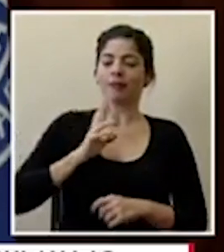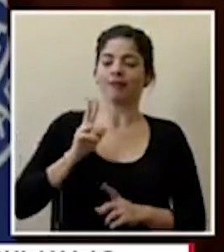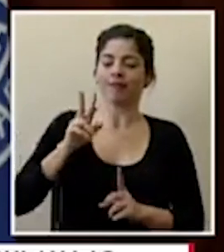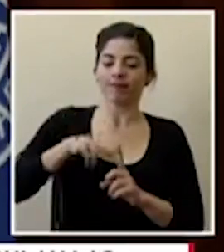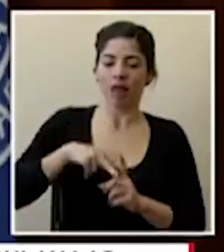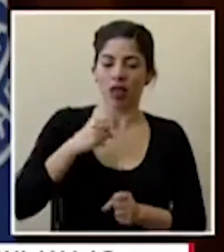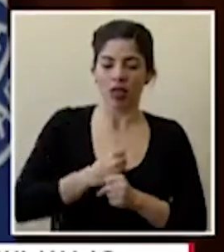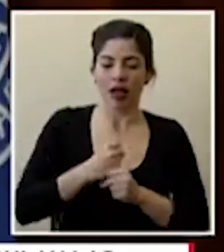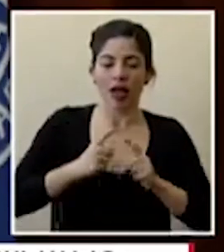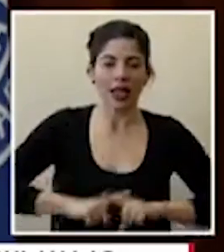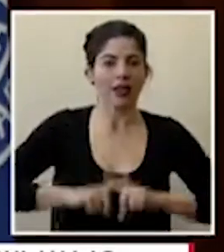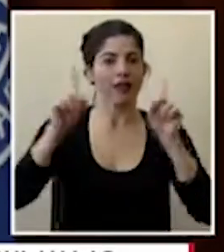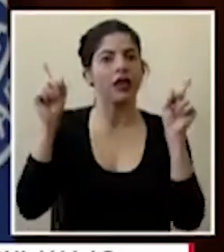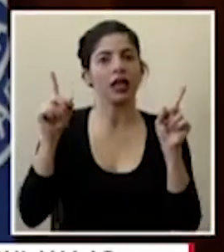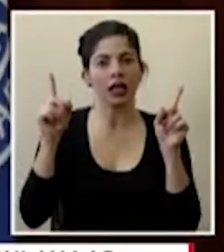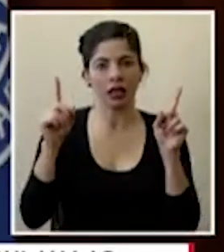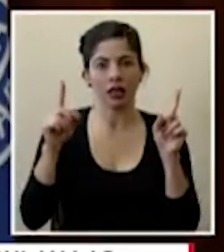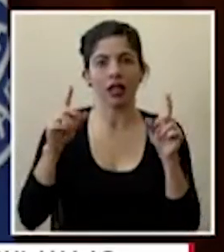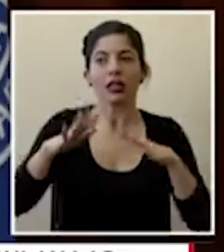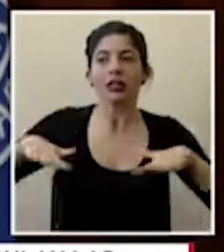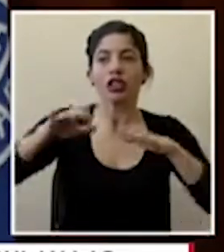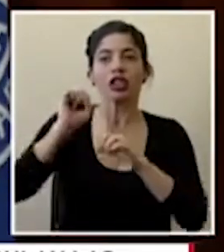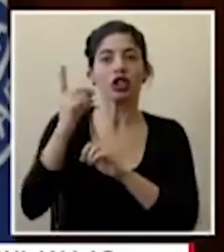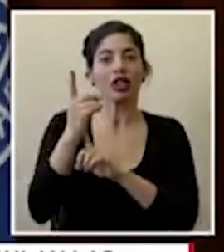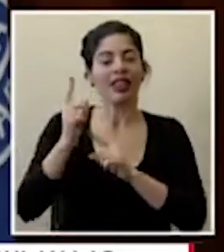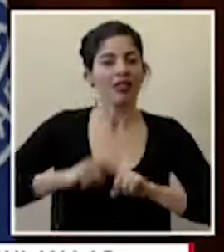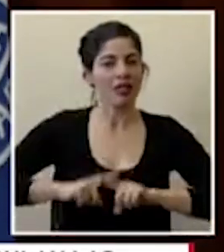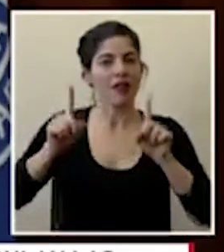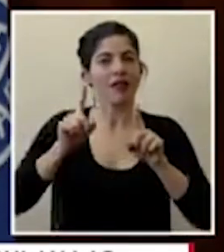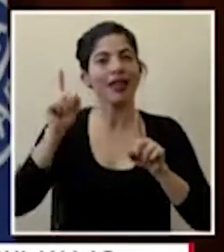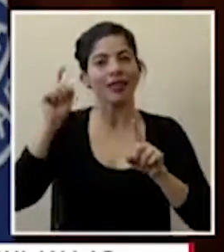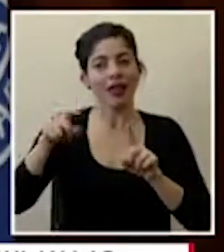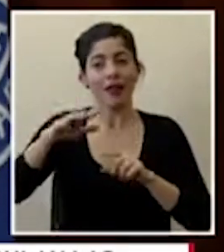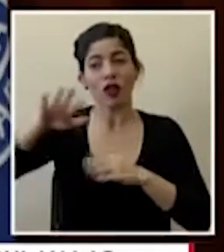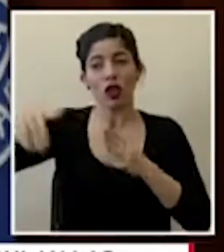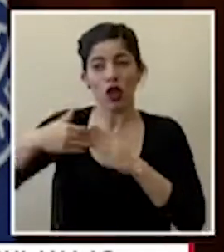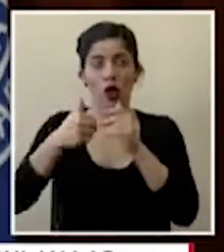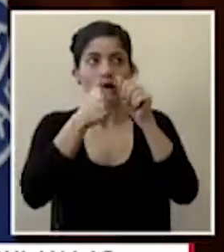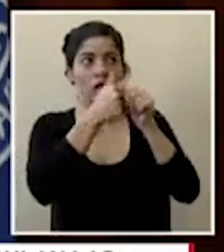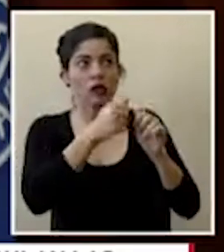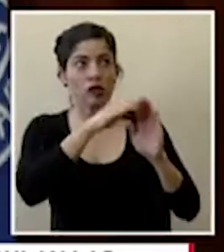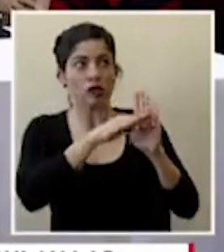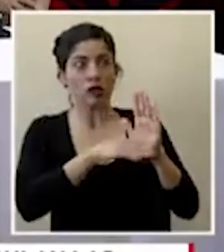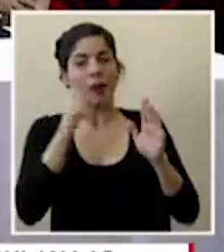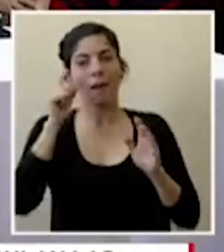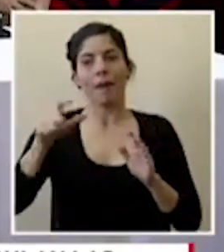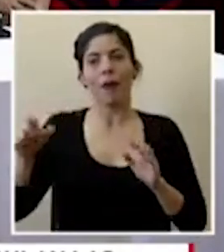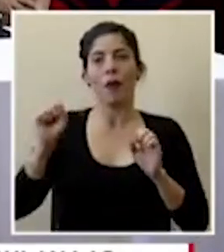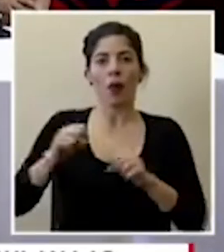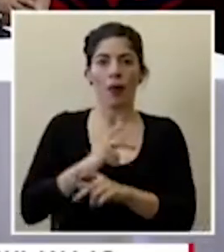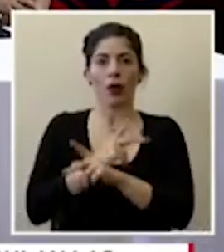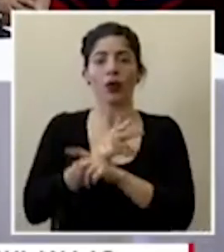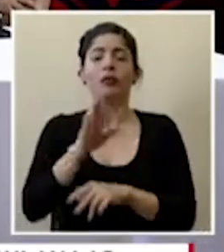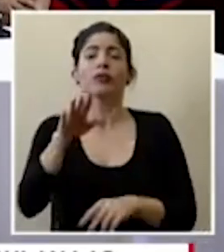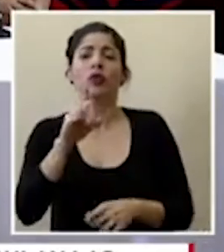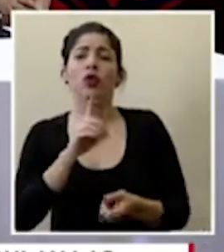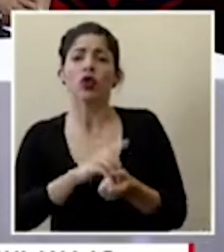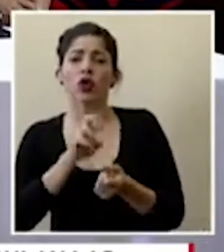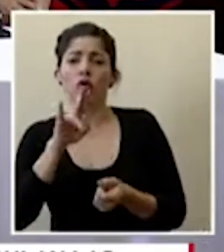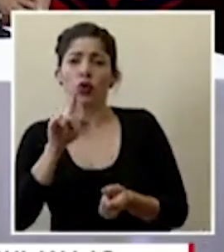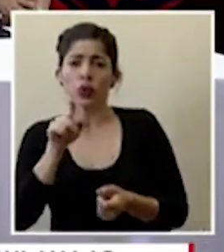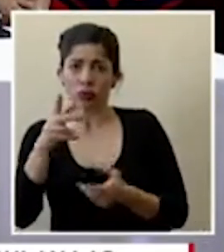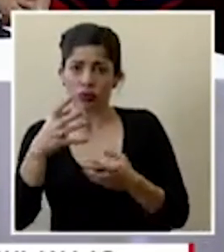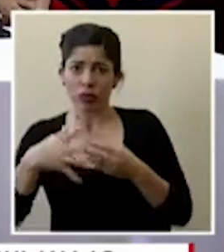sociedad que es diferente que tiene que seguir unos protocolos específicos para proteger a la población doctor ruiz usted quería ampliar si